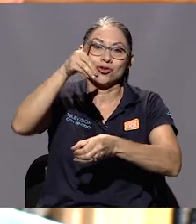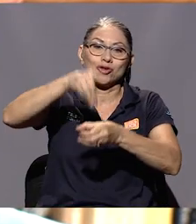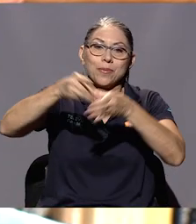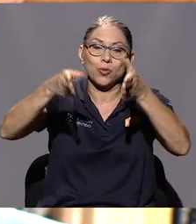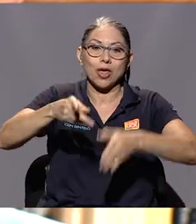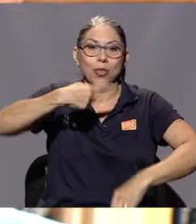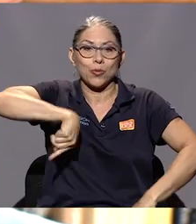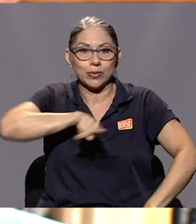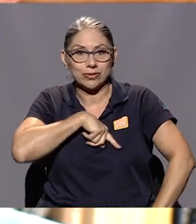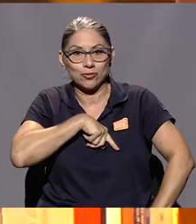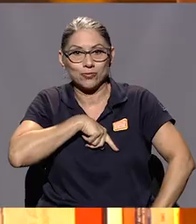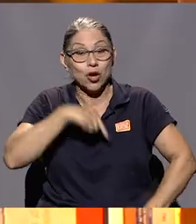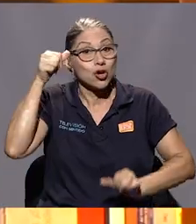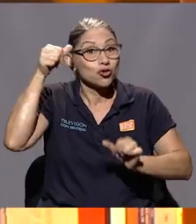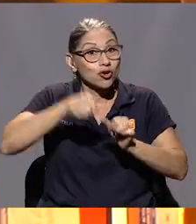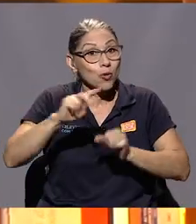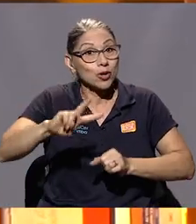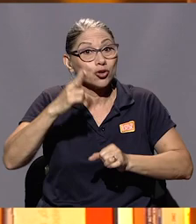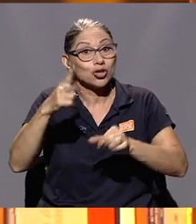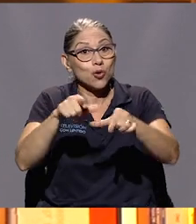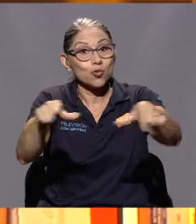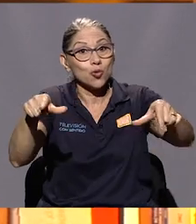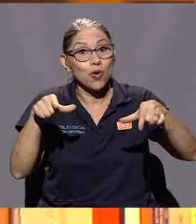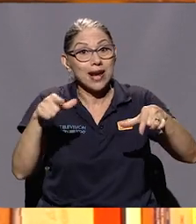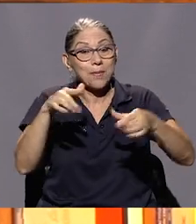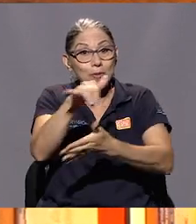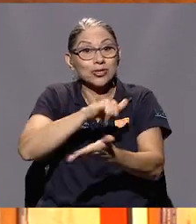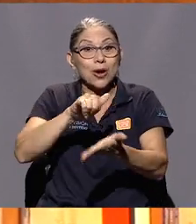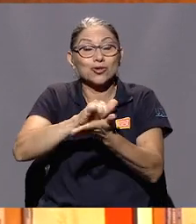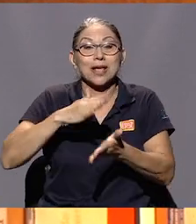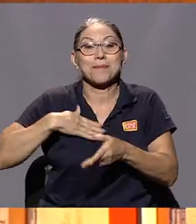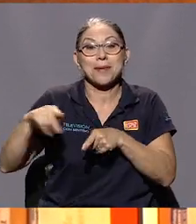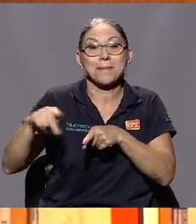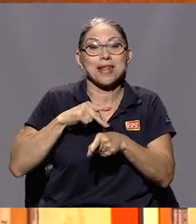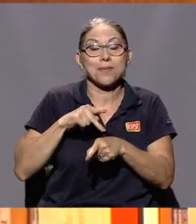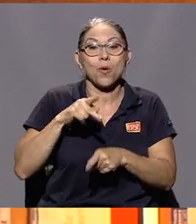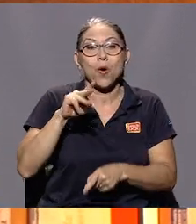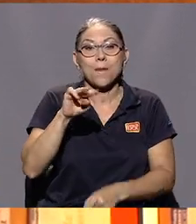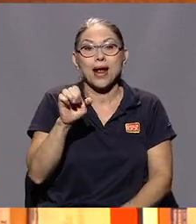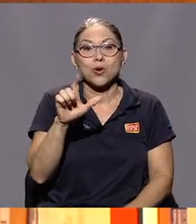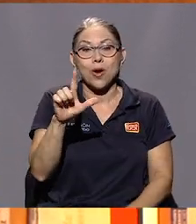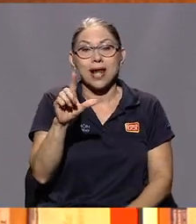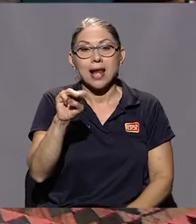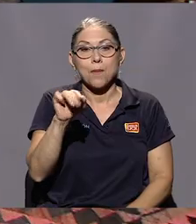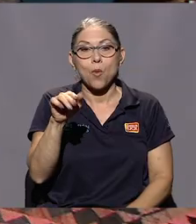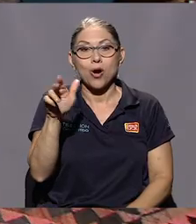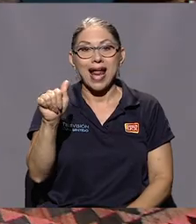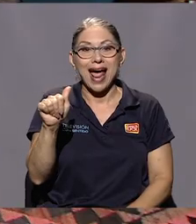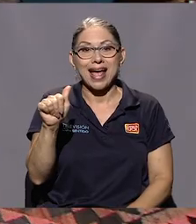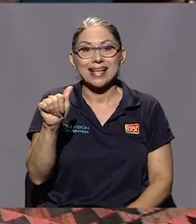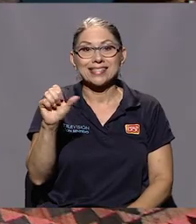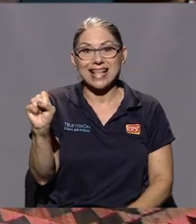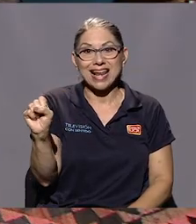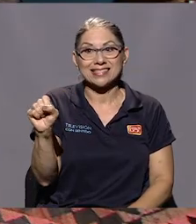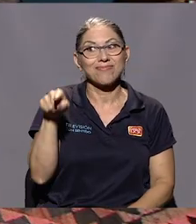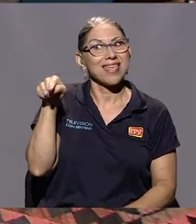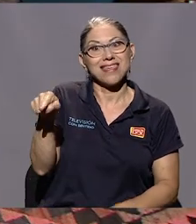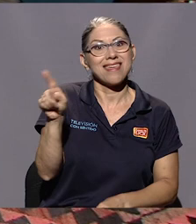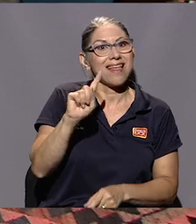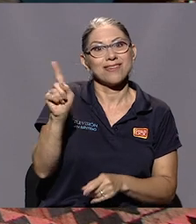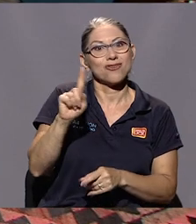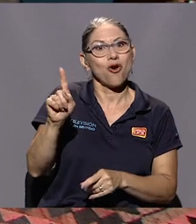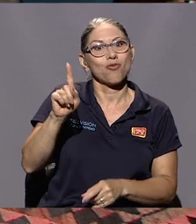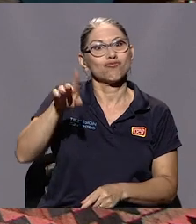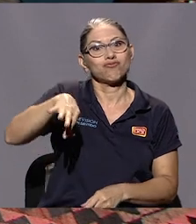diputado. Recuerdo que en el segundo lugar por San José iba mi primo Manuel Mora Salas y Manuel no quedó porque